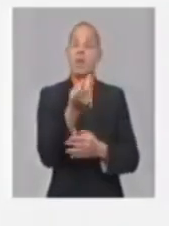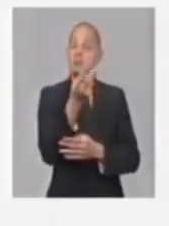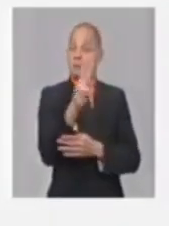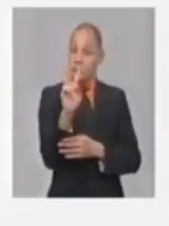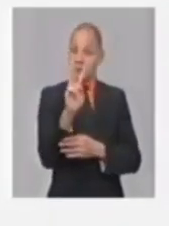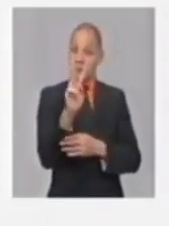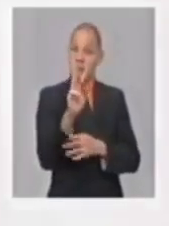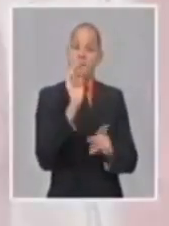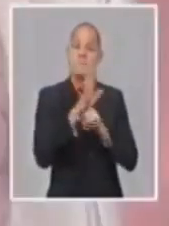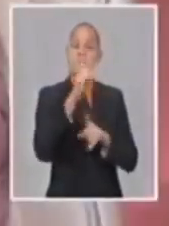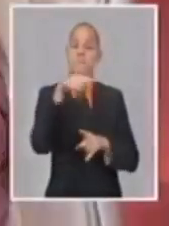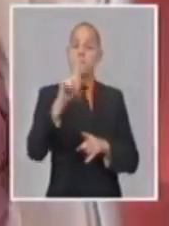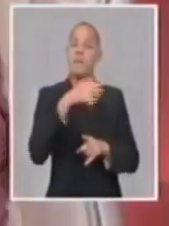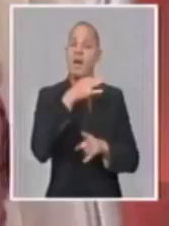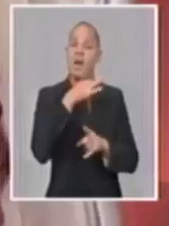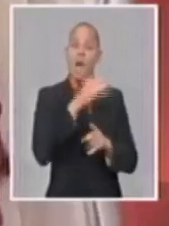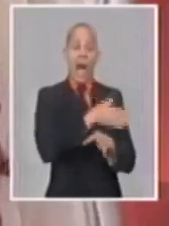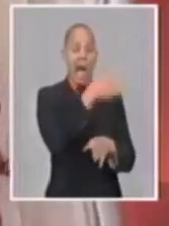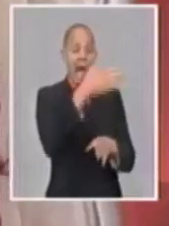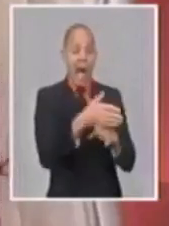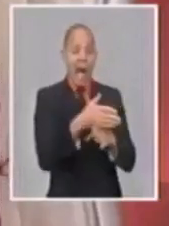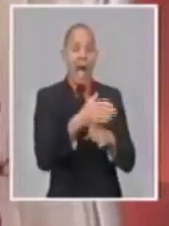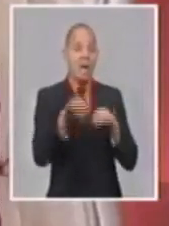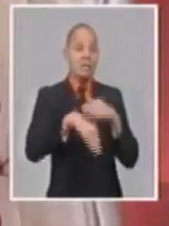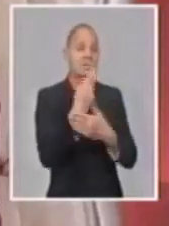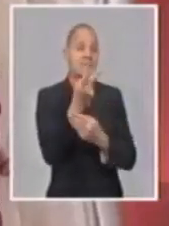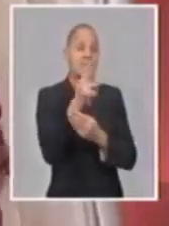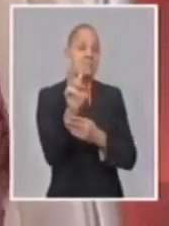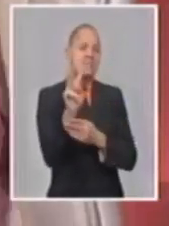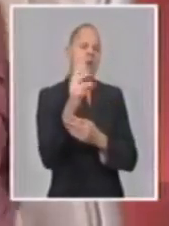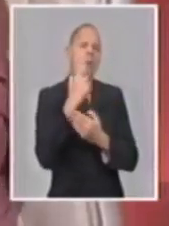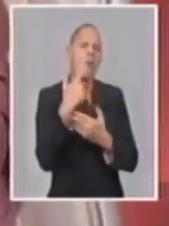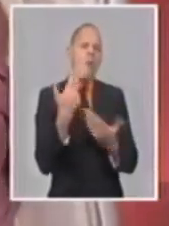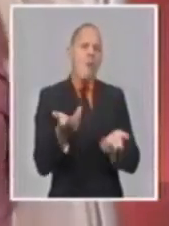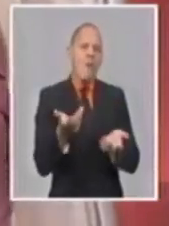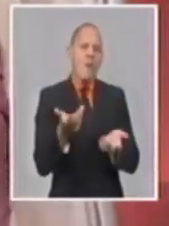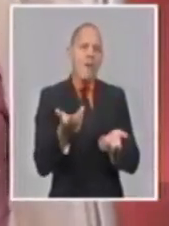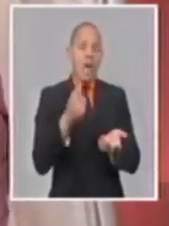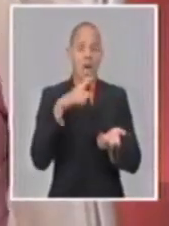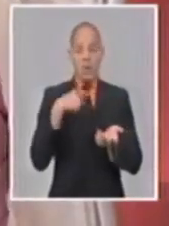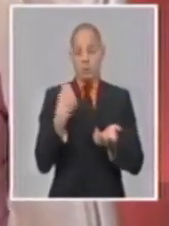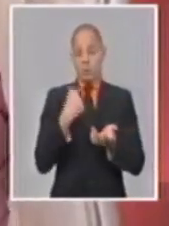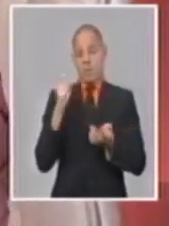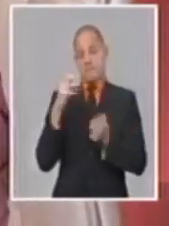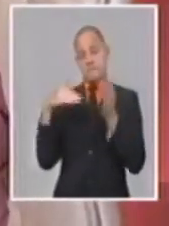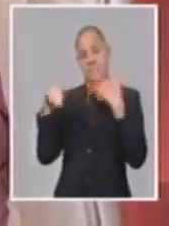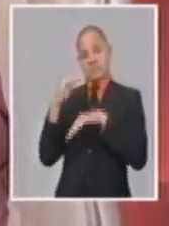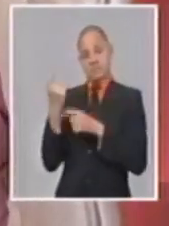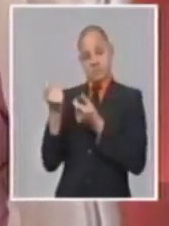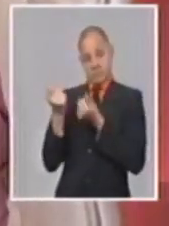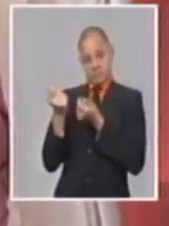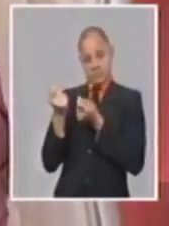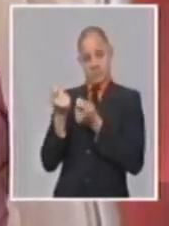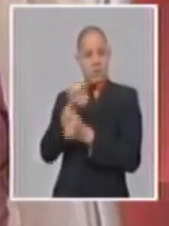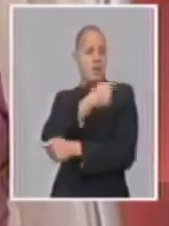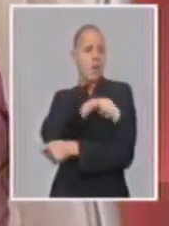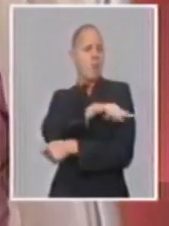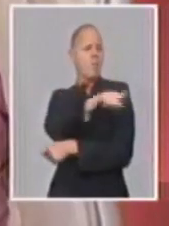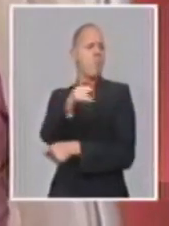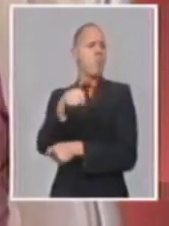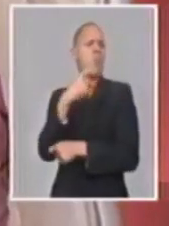en los primeros 13 días en términos de comunicación de la población con el Ministerio de